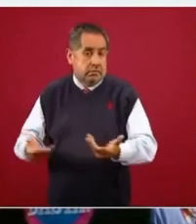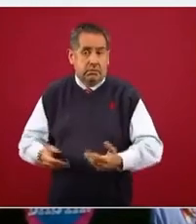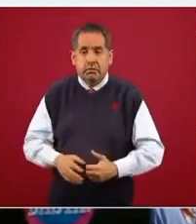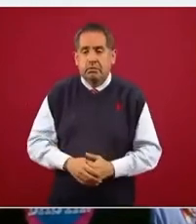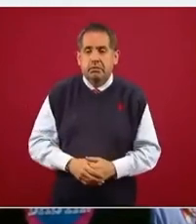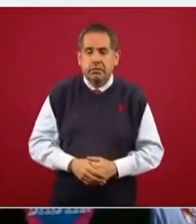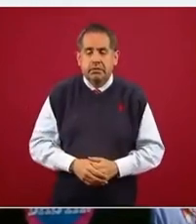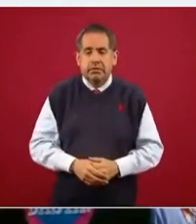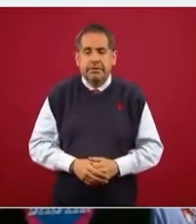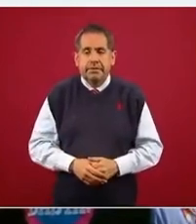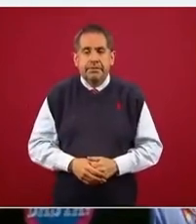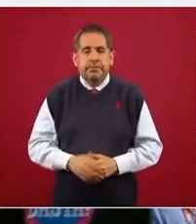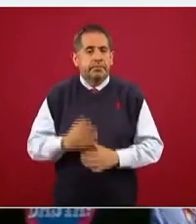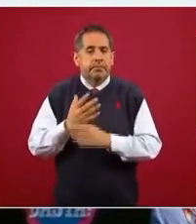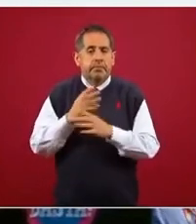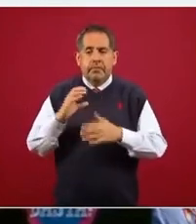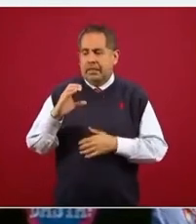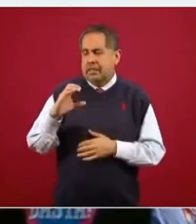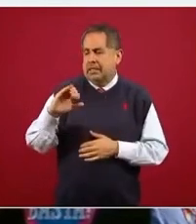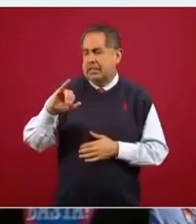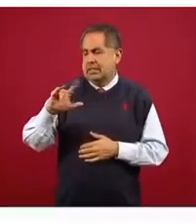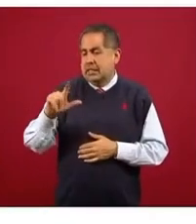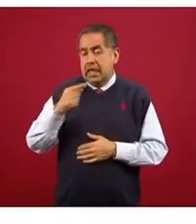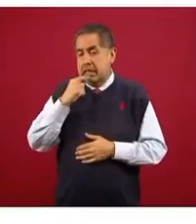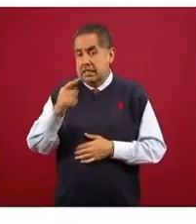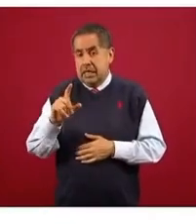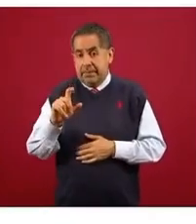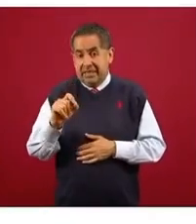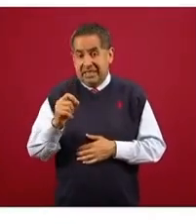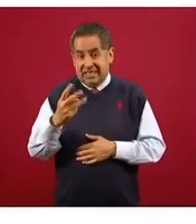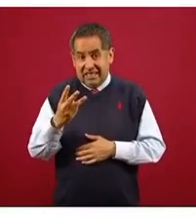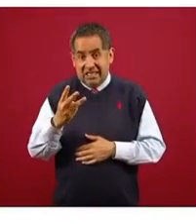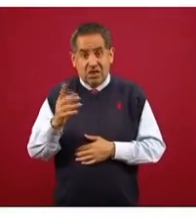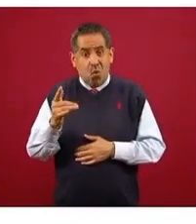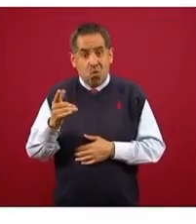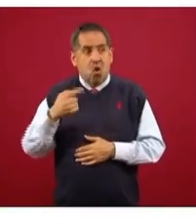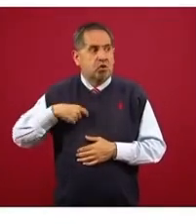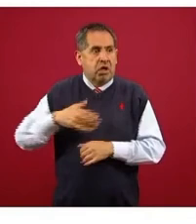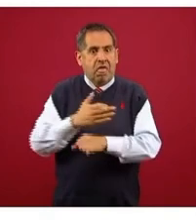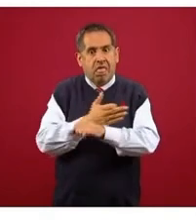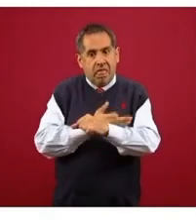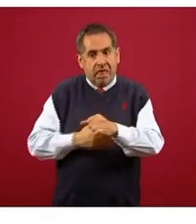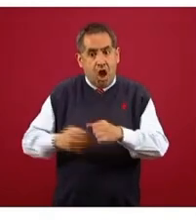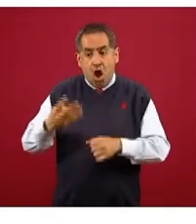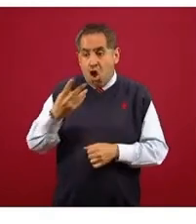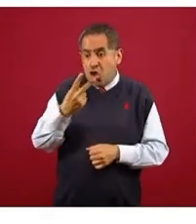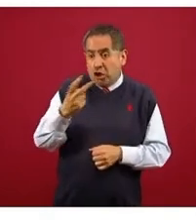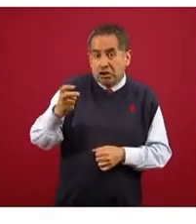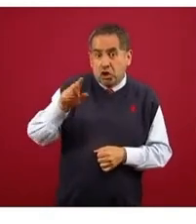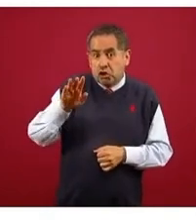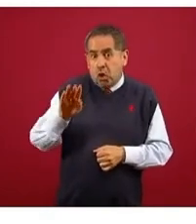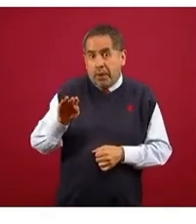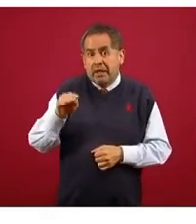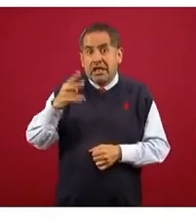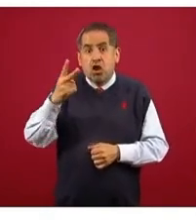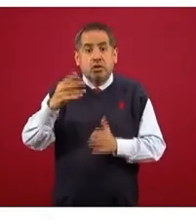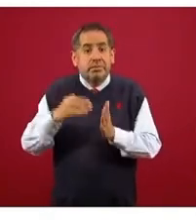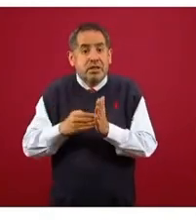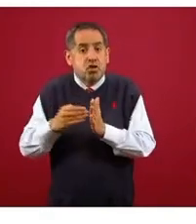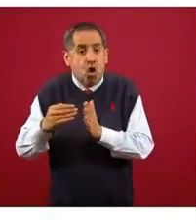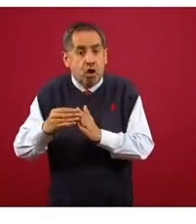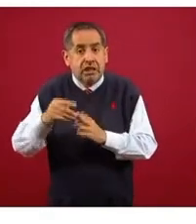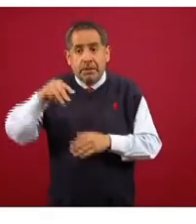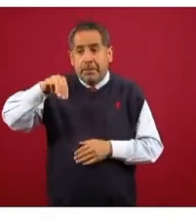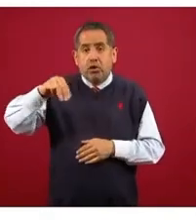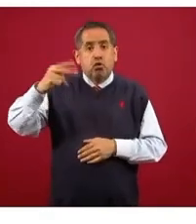¿Qué dice la SILA? Que el 23 de julio tenemos un retraso de 292 millones de